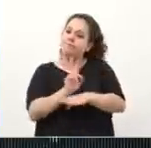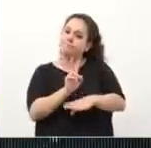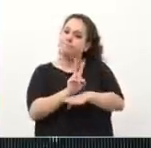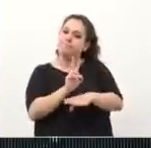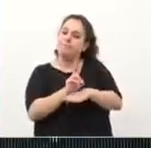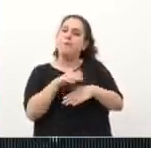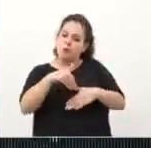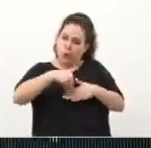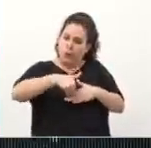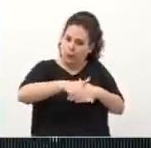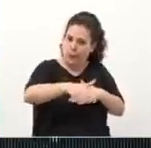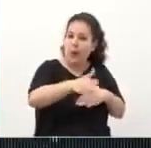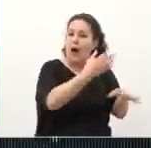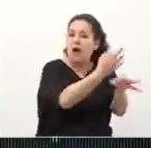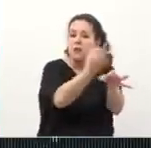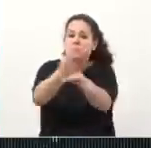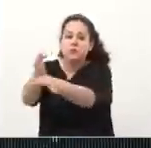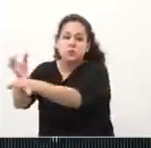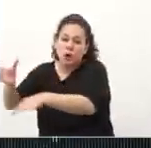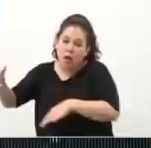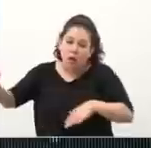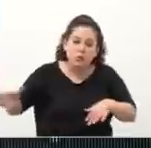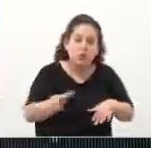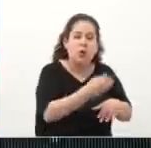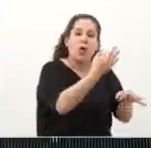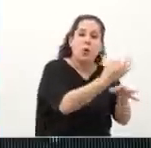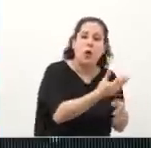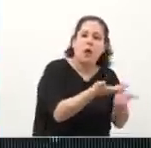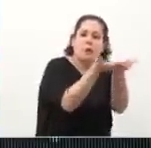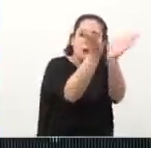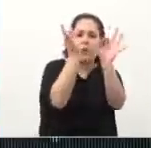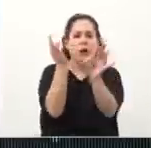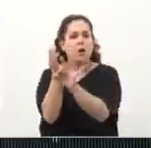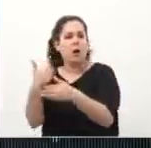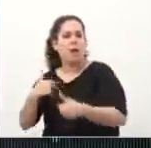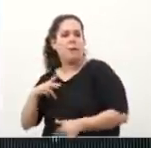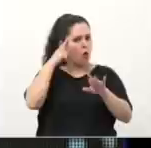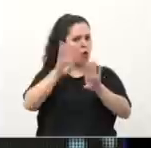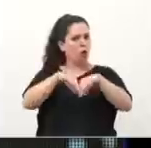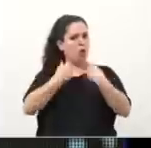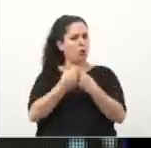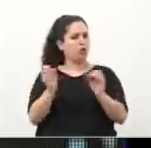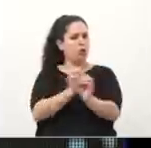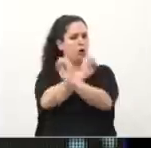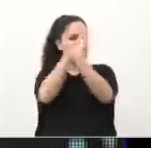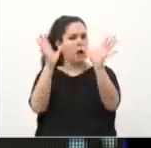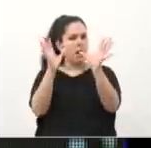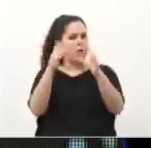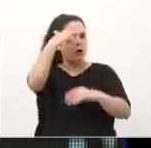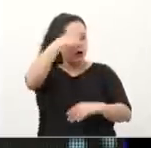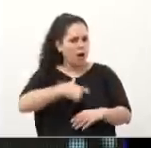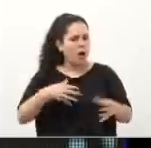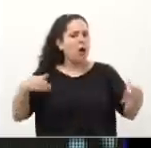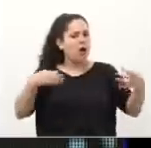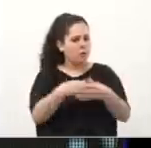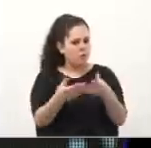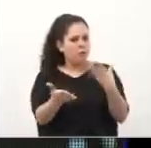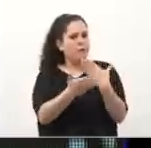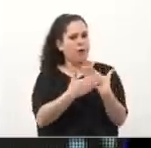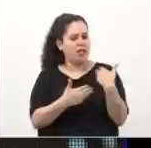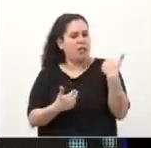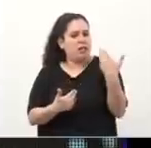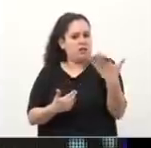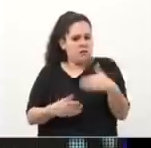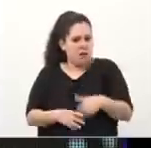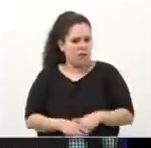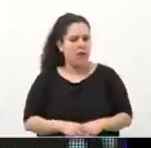senderos a todas las escuelas públicas y privadas de la Ciudad de Buenos Aires. Solo el frente de izquierda, en este